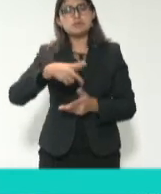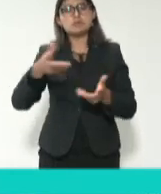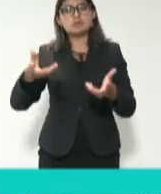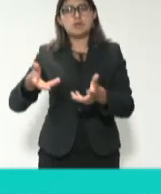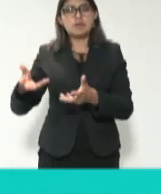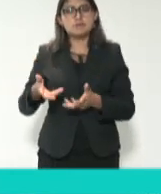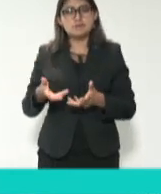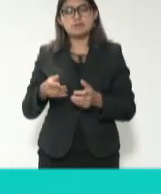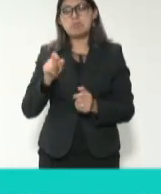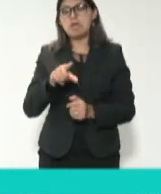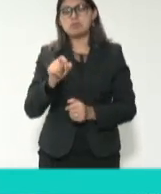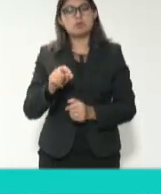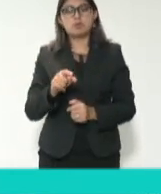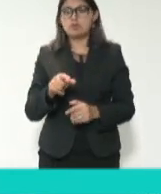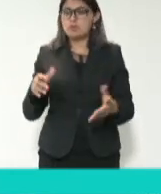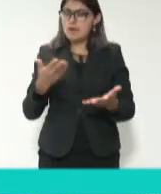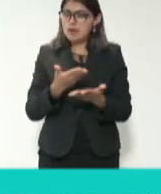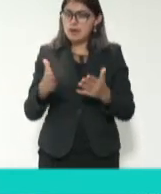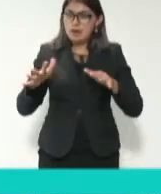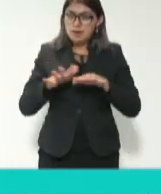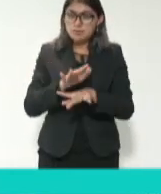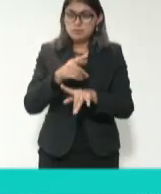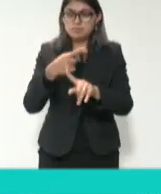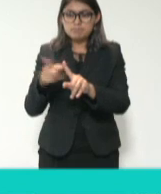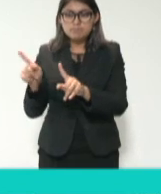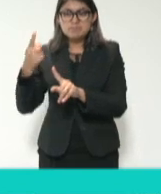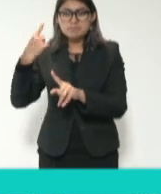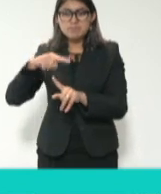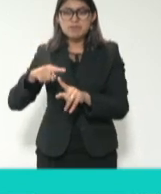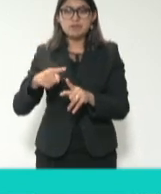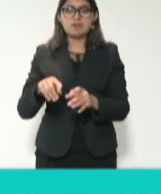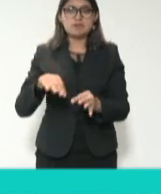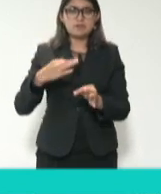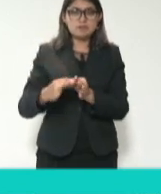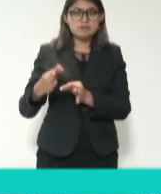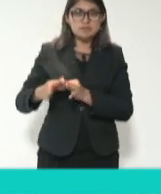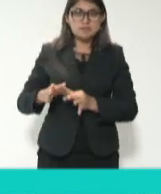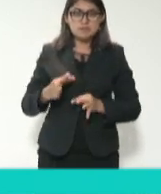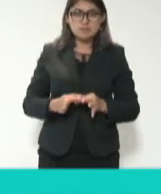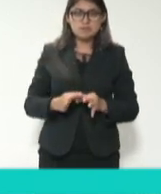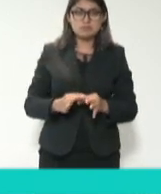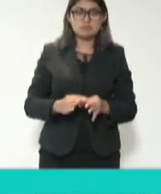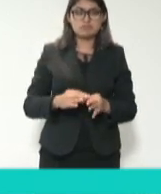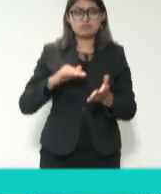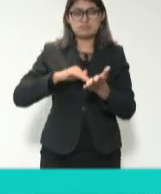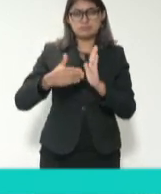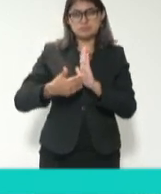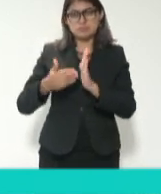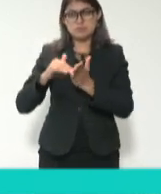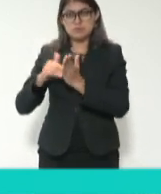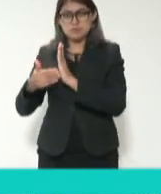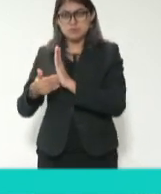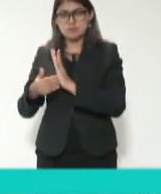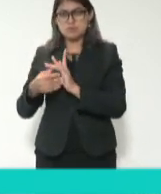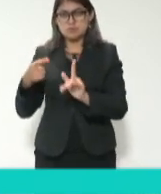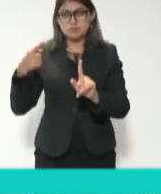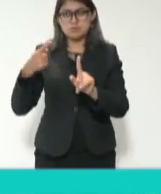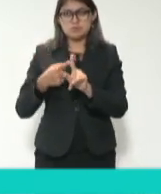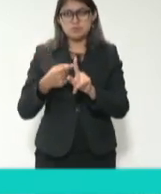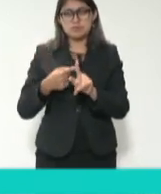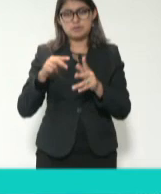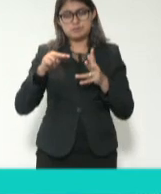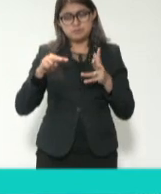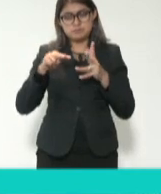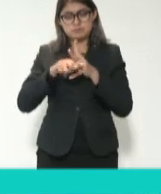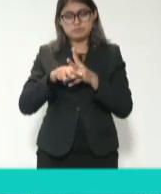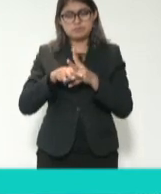empeño el INAI para ser un actor más relevante al momento de impulsar mecanismos de transparencia o rendición de cuentas